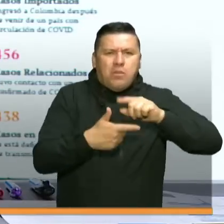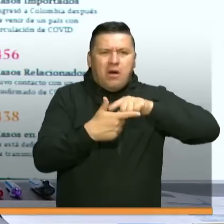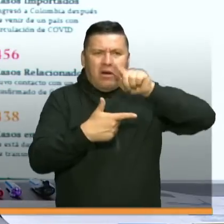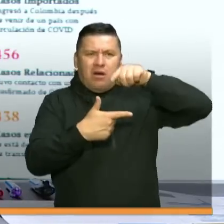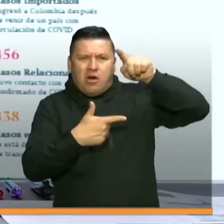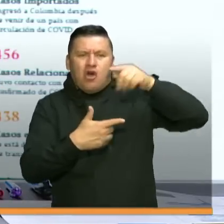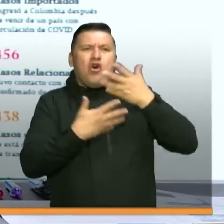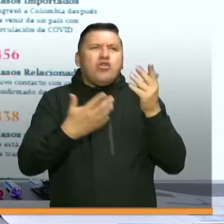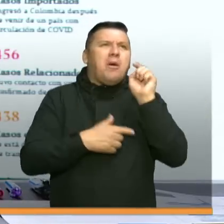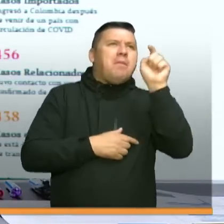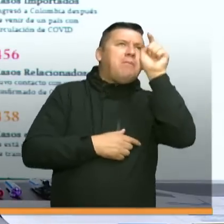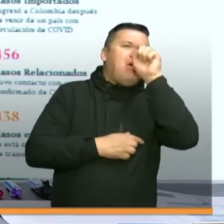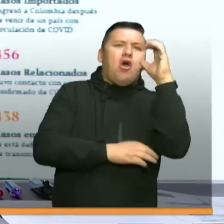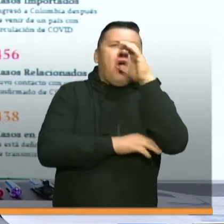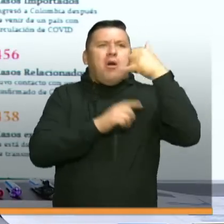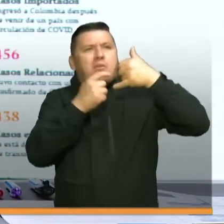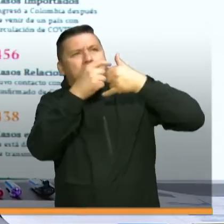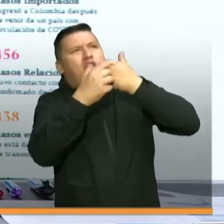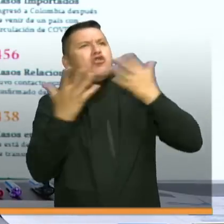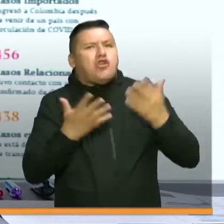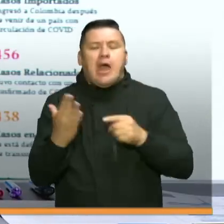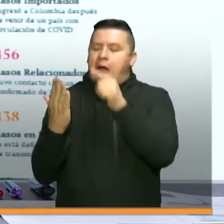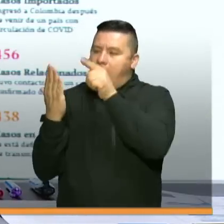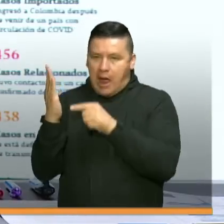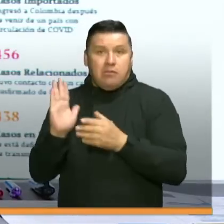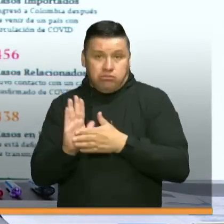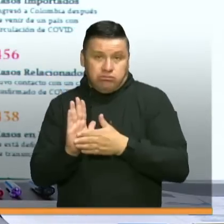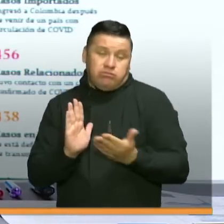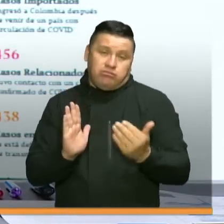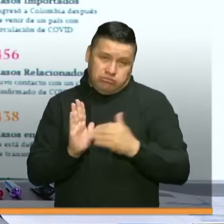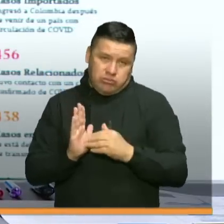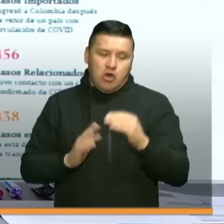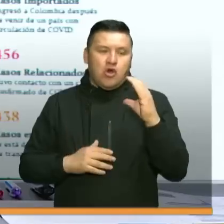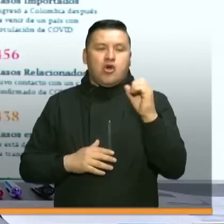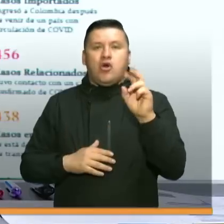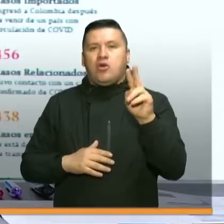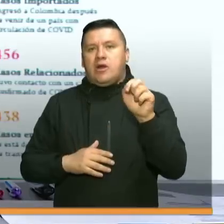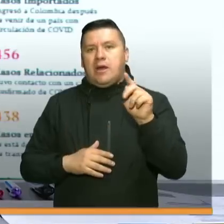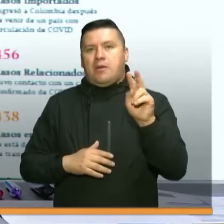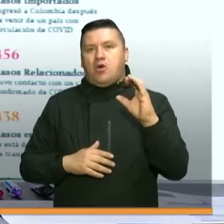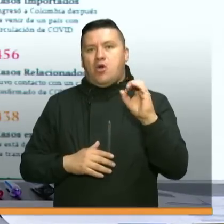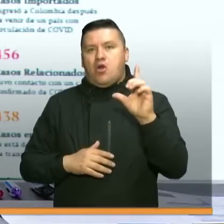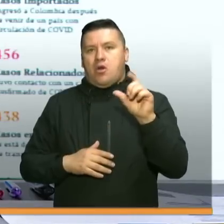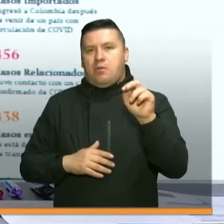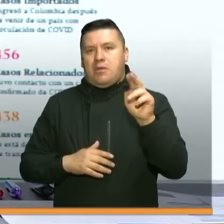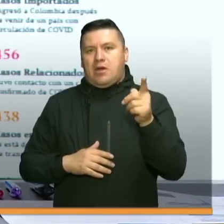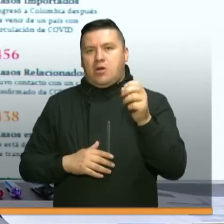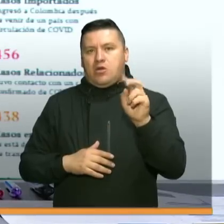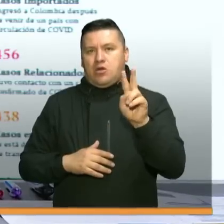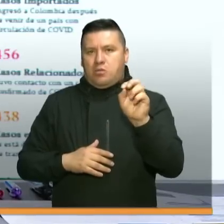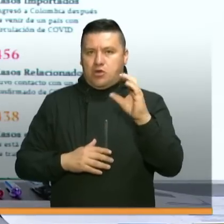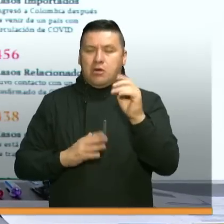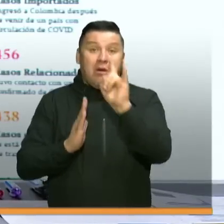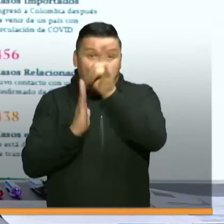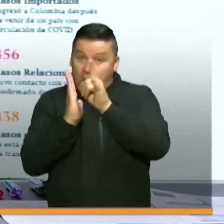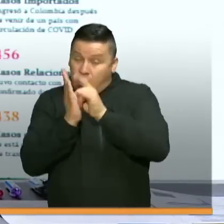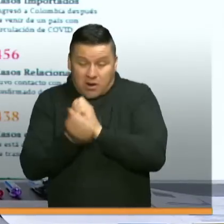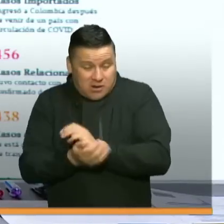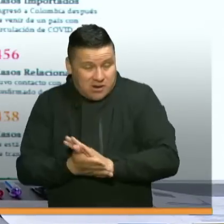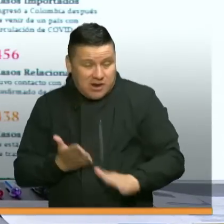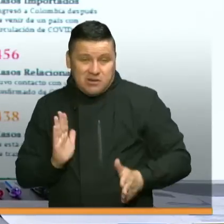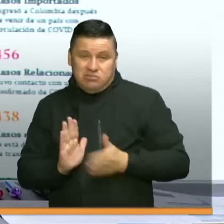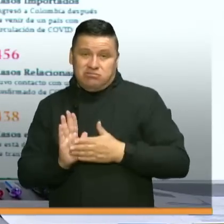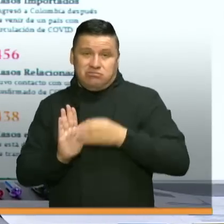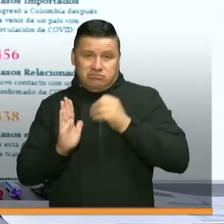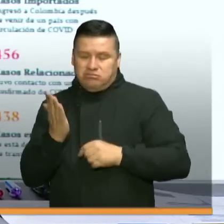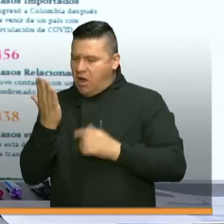casos y en qué lugares en el territorio colombiano. Así que, de nuevo, Coronap Colombia, ahí la vas a poder descargar gratuitamente y